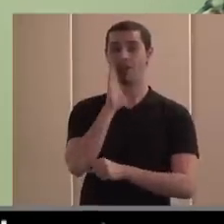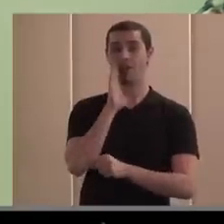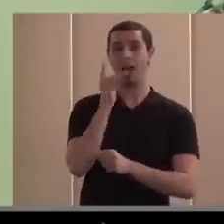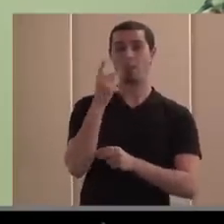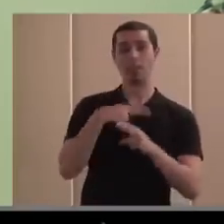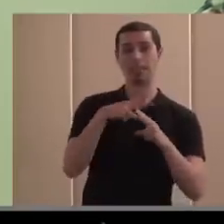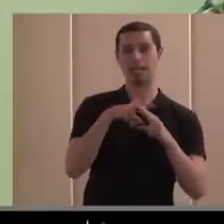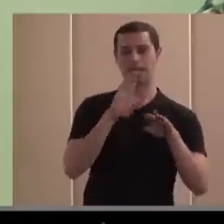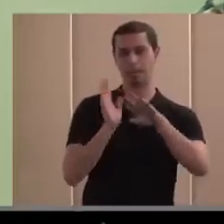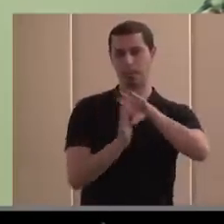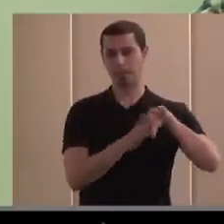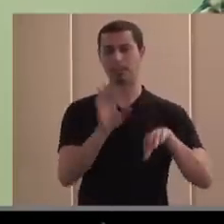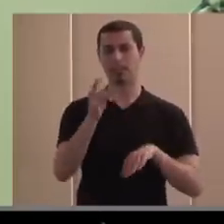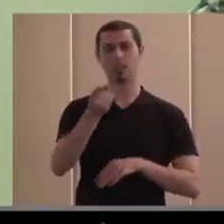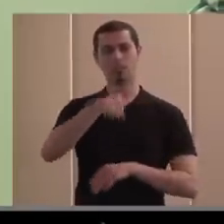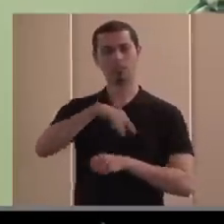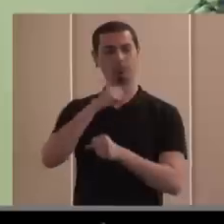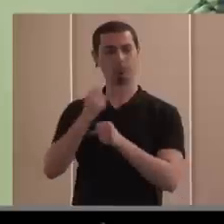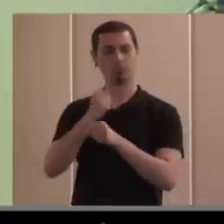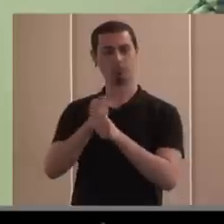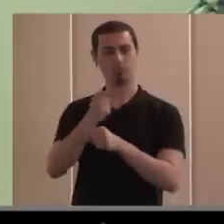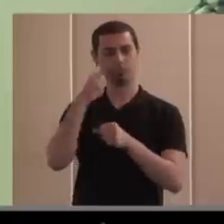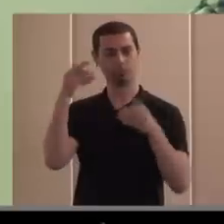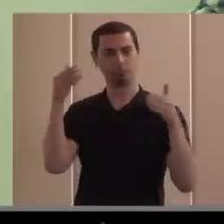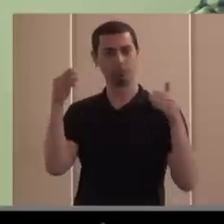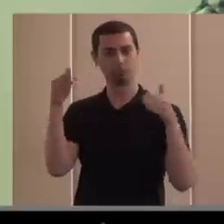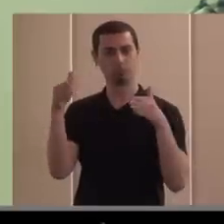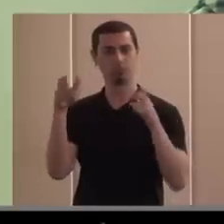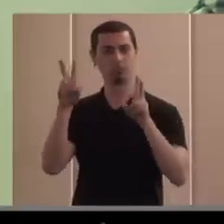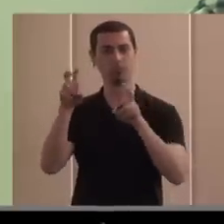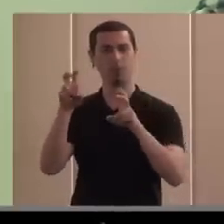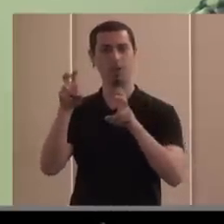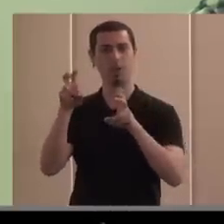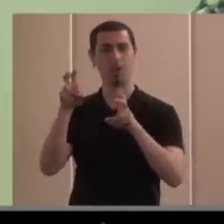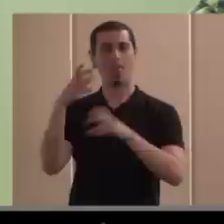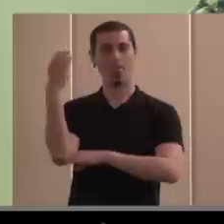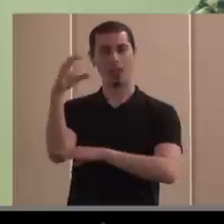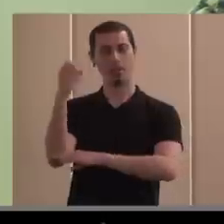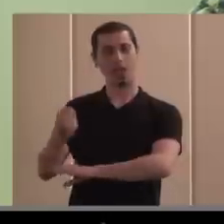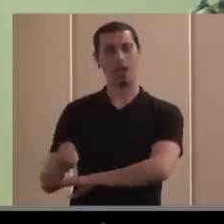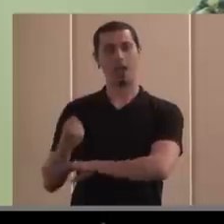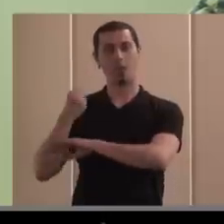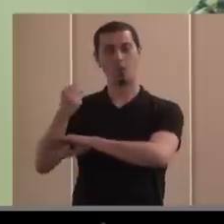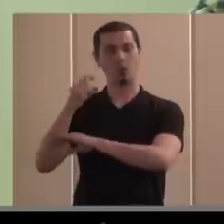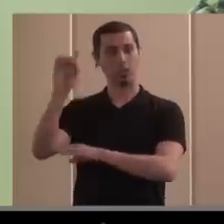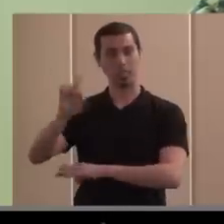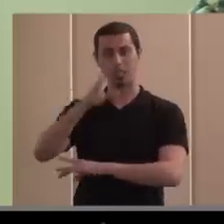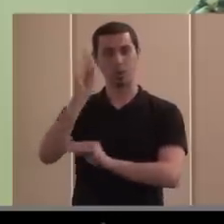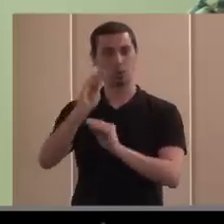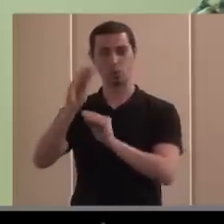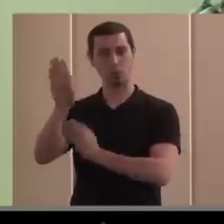política pues, lógicamente vamos muy muy en línea con todo lo que se hace en el CERMI apoyando todas las las iniciativas, ¿no?